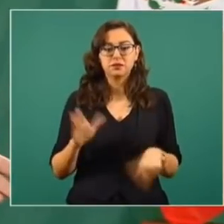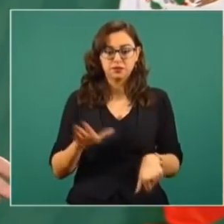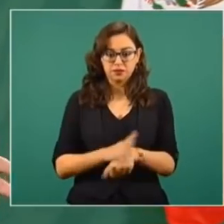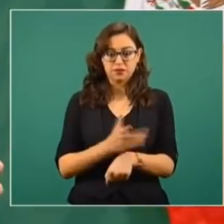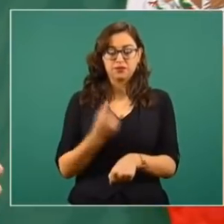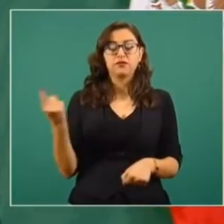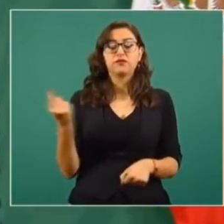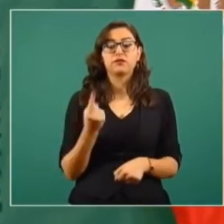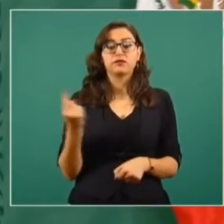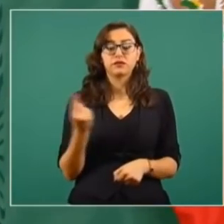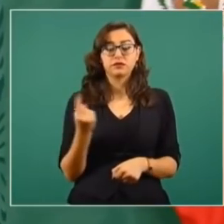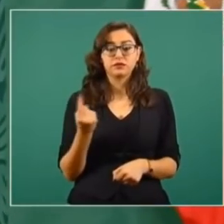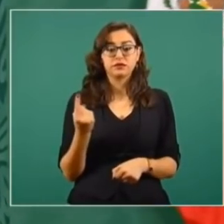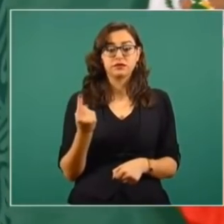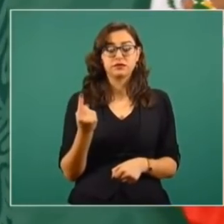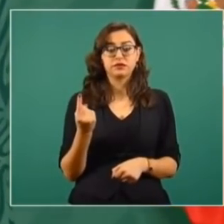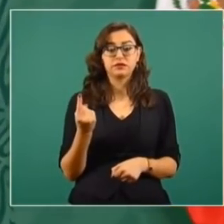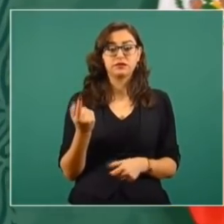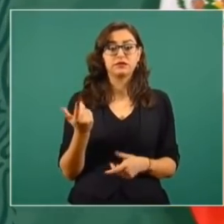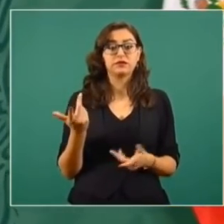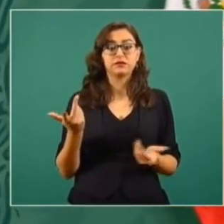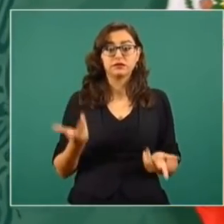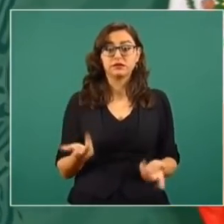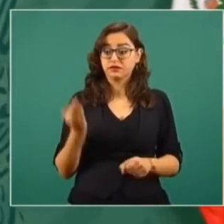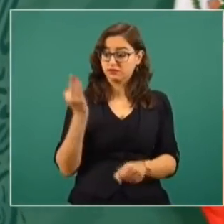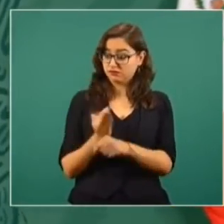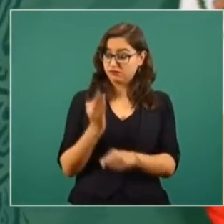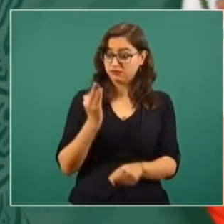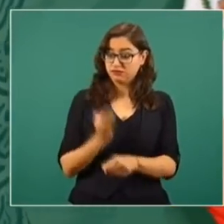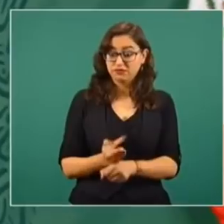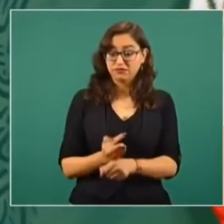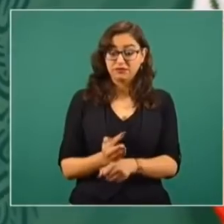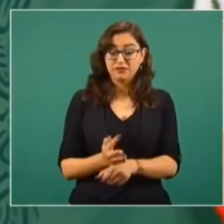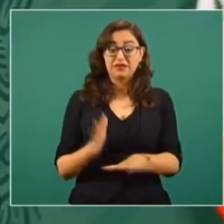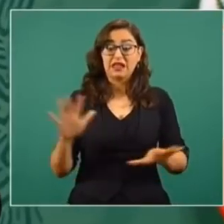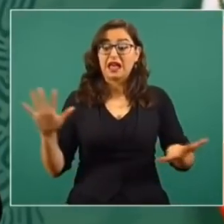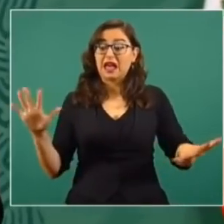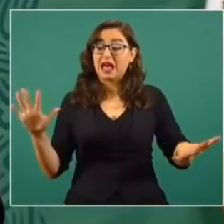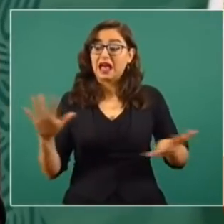porque estamos viviendo un proceso de transición.